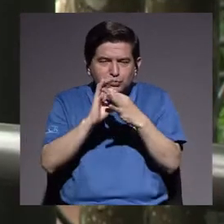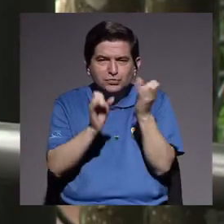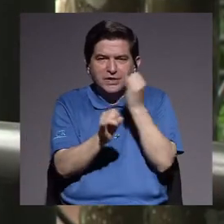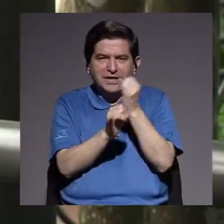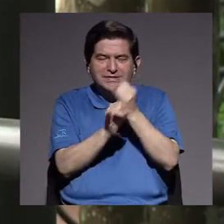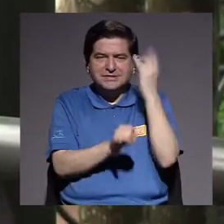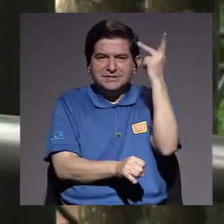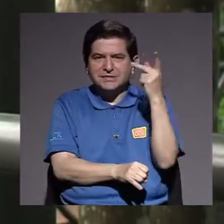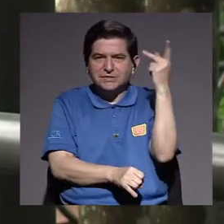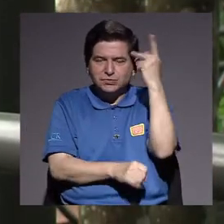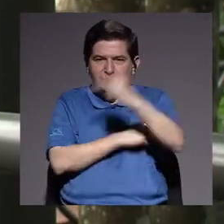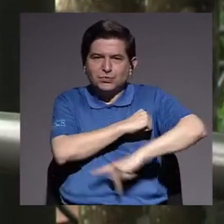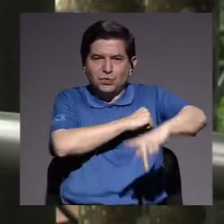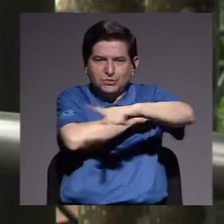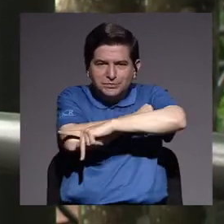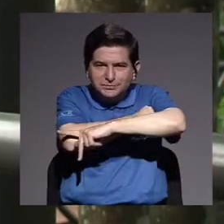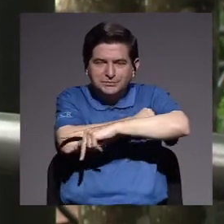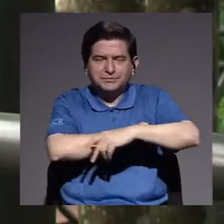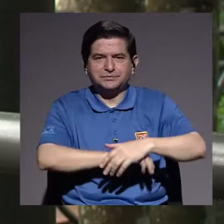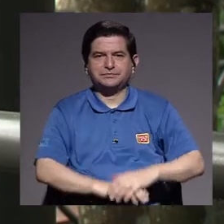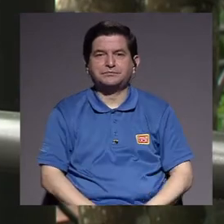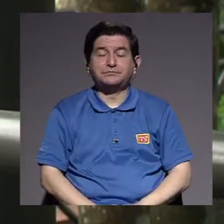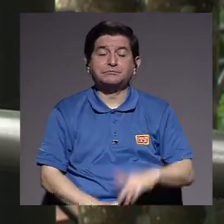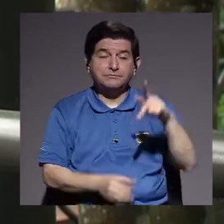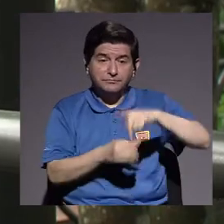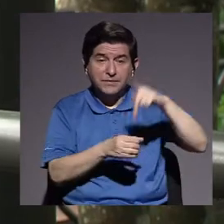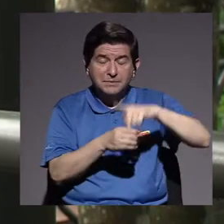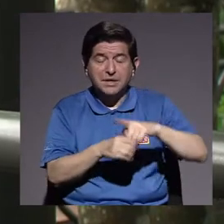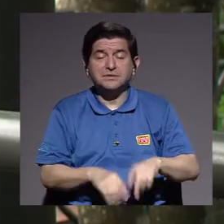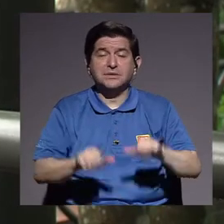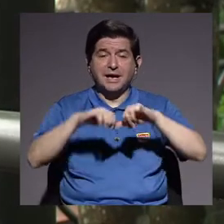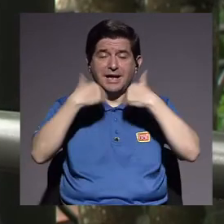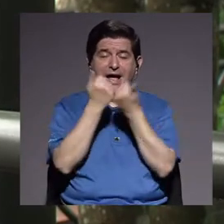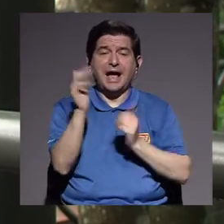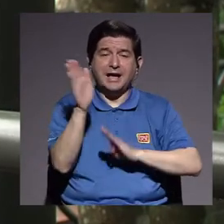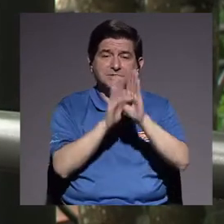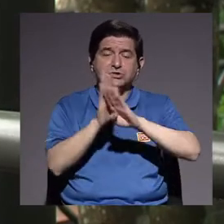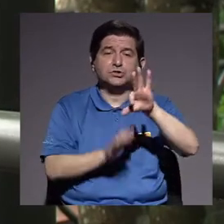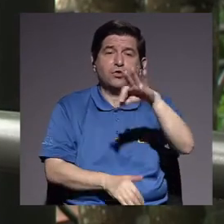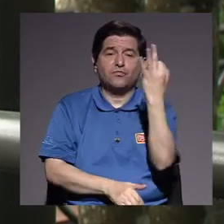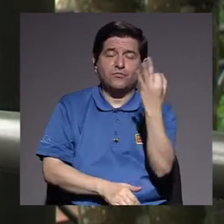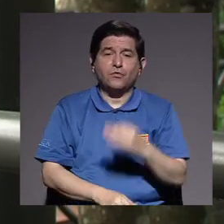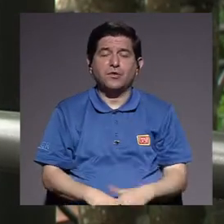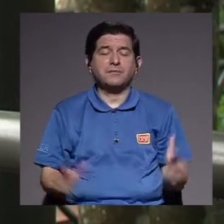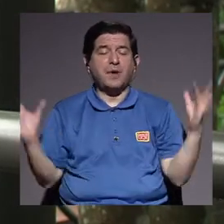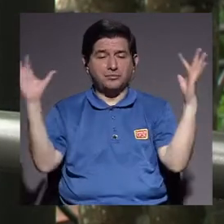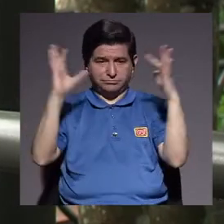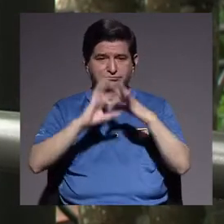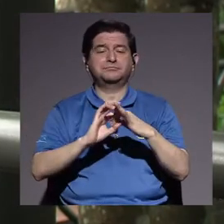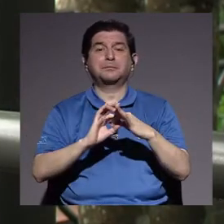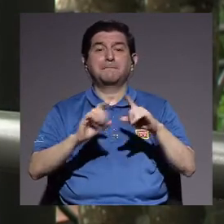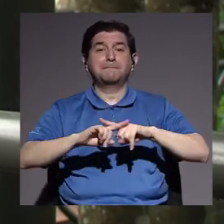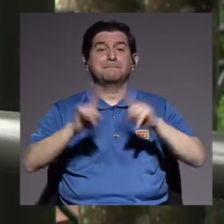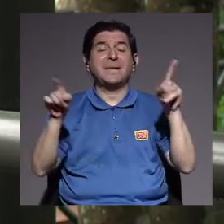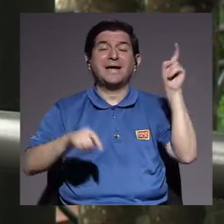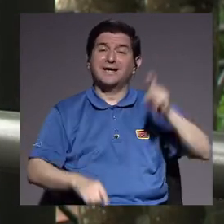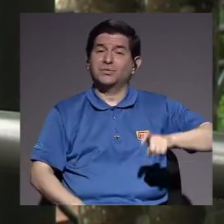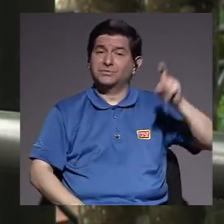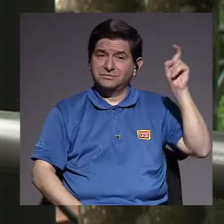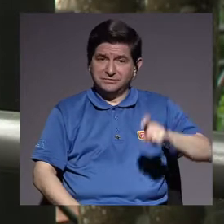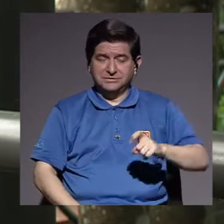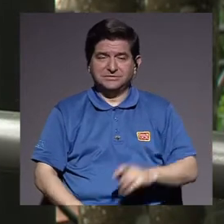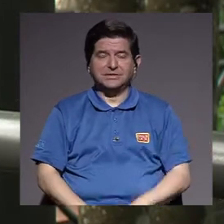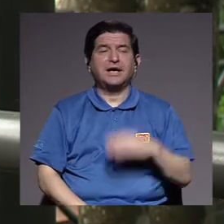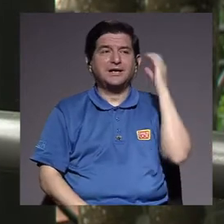la institucionalidad política del país, ¿verdad? Participar en las asociaciones de desarrollo es una forma de vincularse. Pero sí es